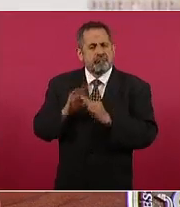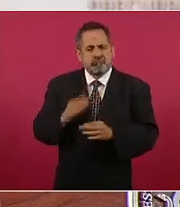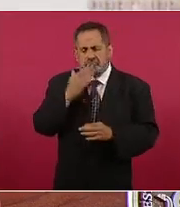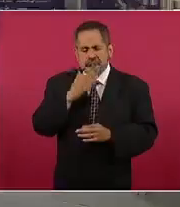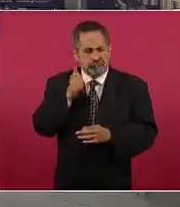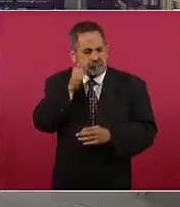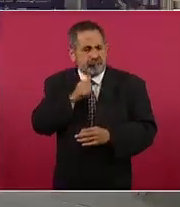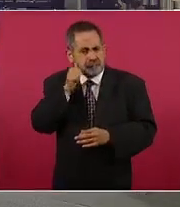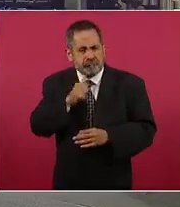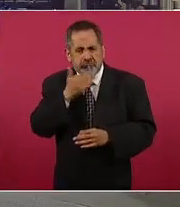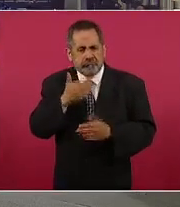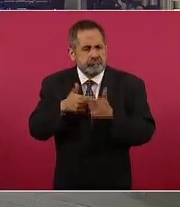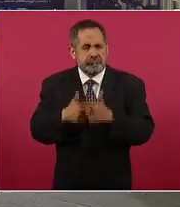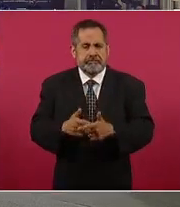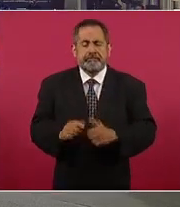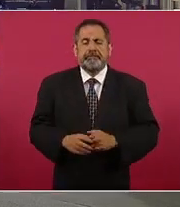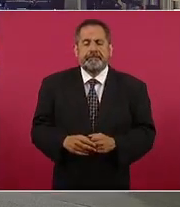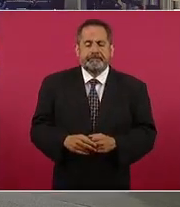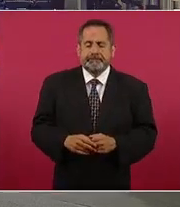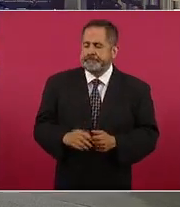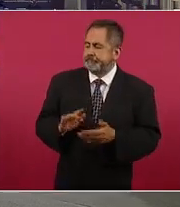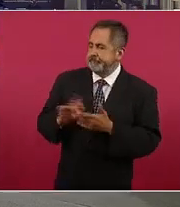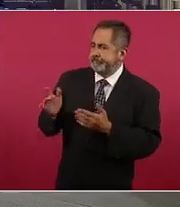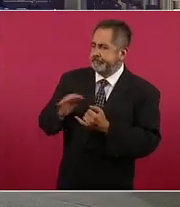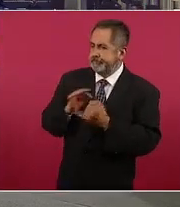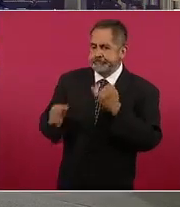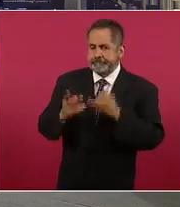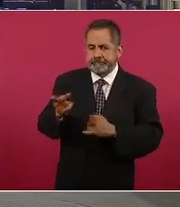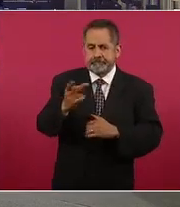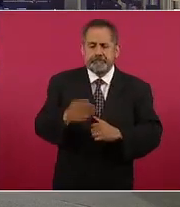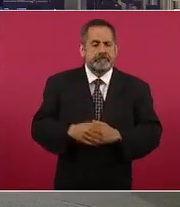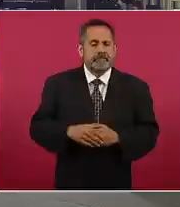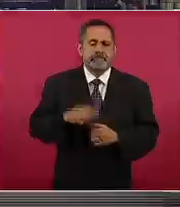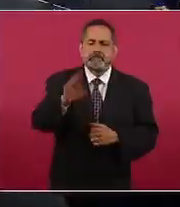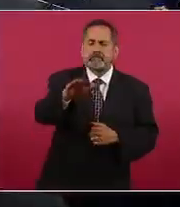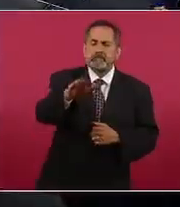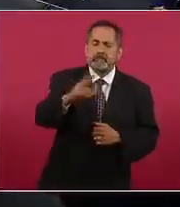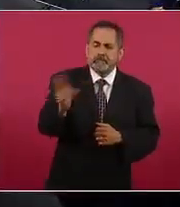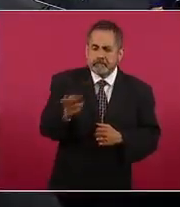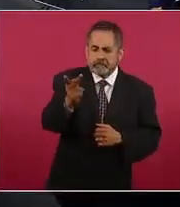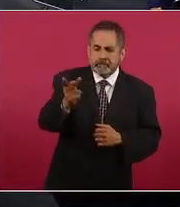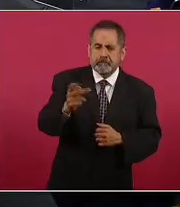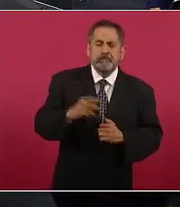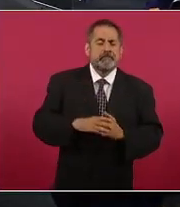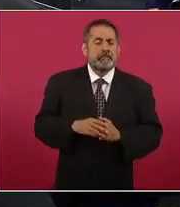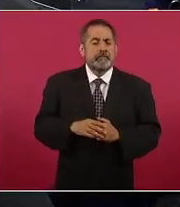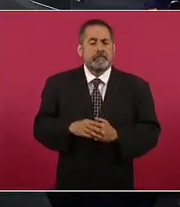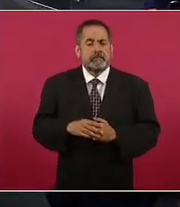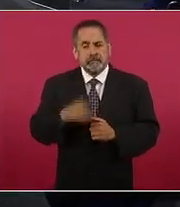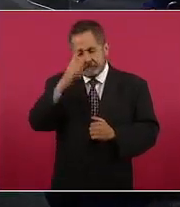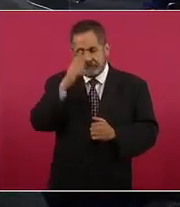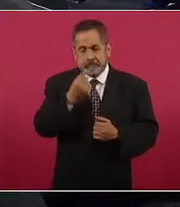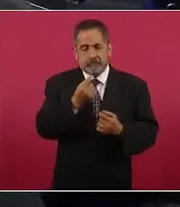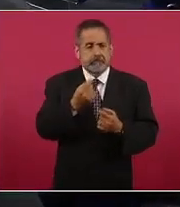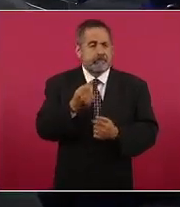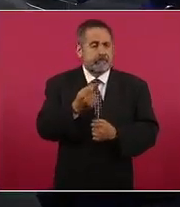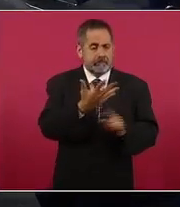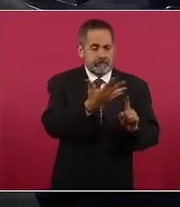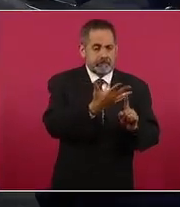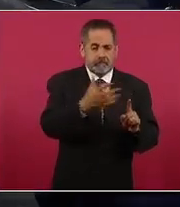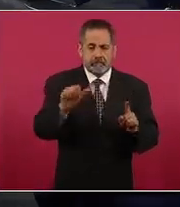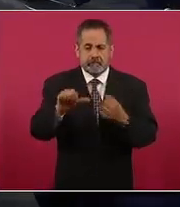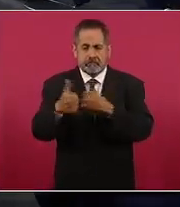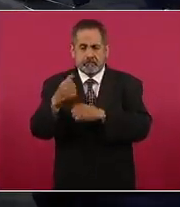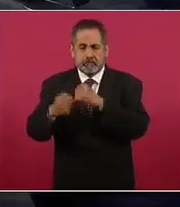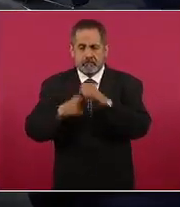haciendo gracias y finalmente señor presidente un dato en el esquema nacional de vacunación para estos pequeños de 5 a 11 años no sé si